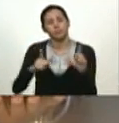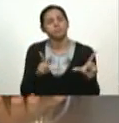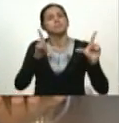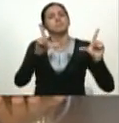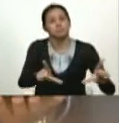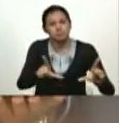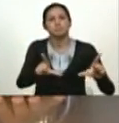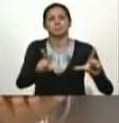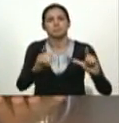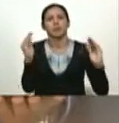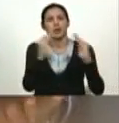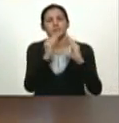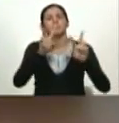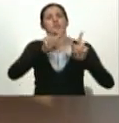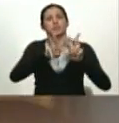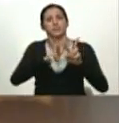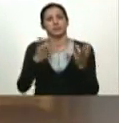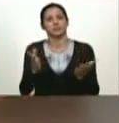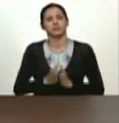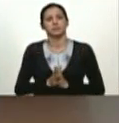don Julio Borges ahora tiene lentes nuevos